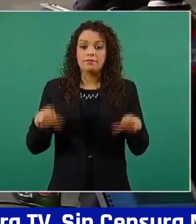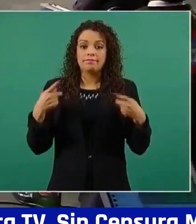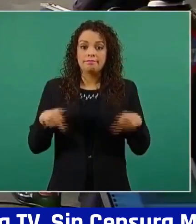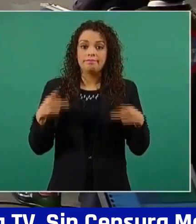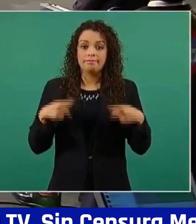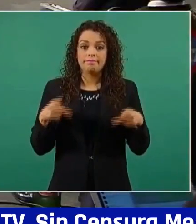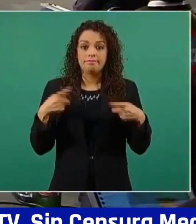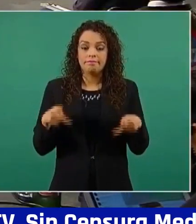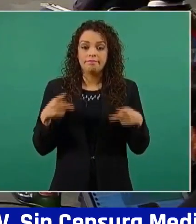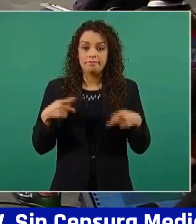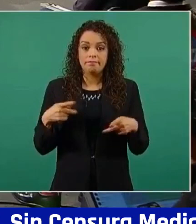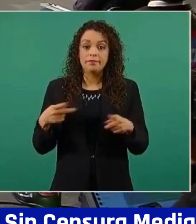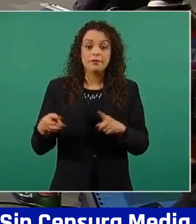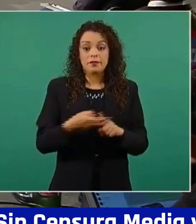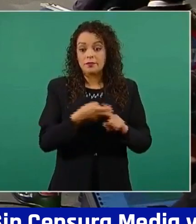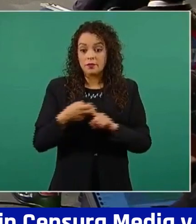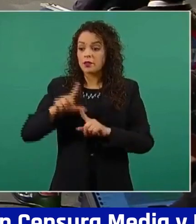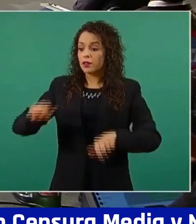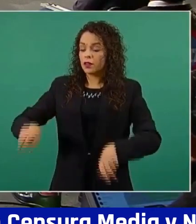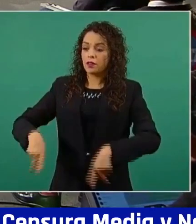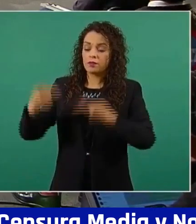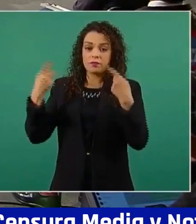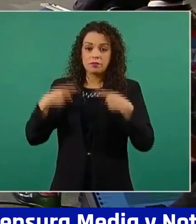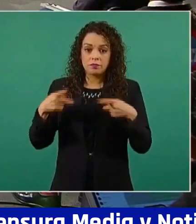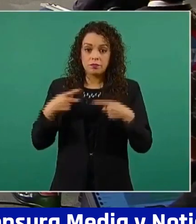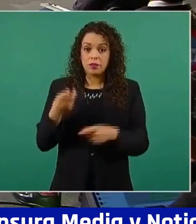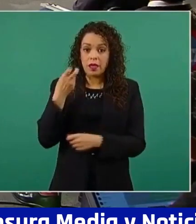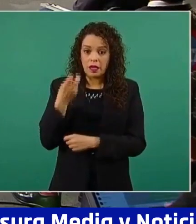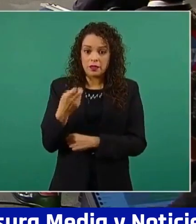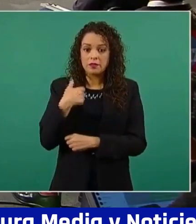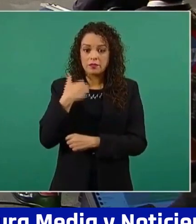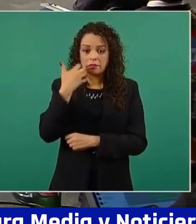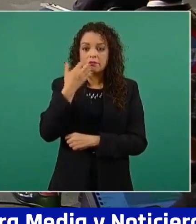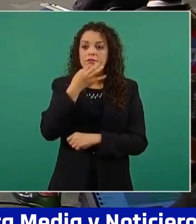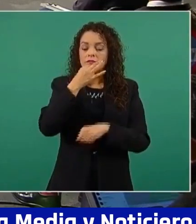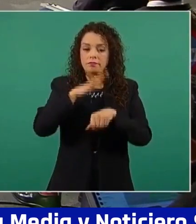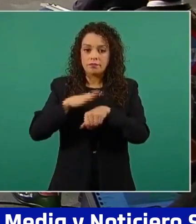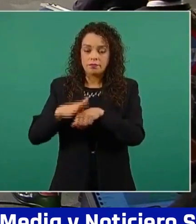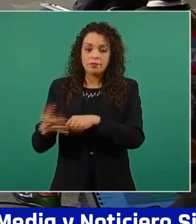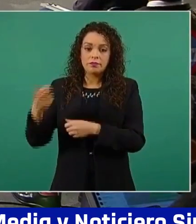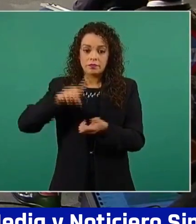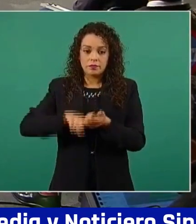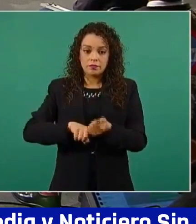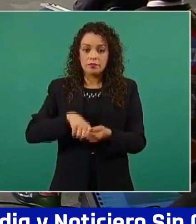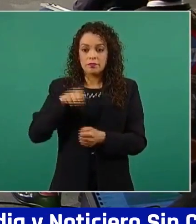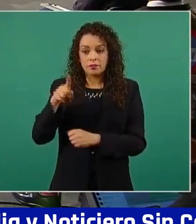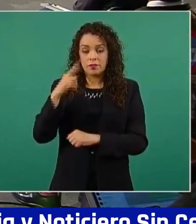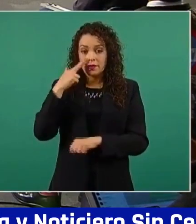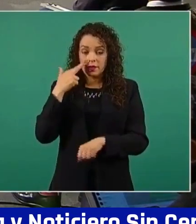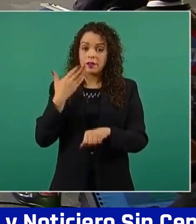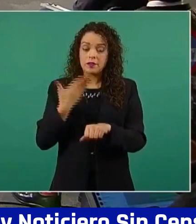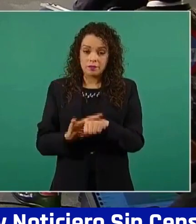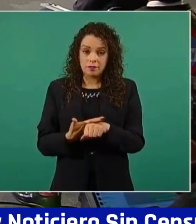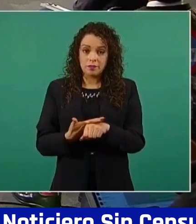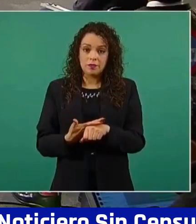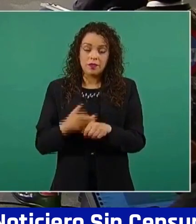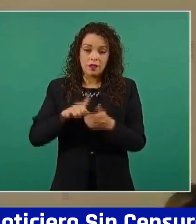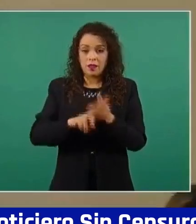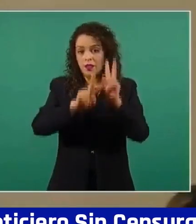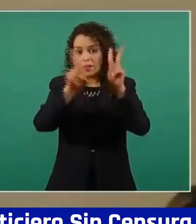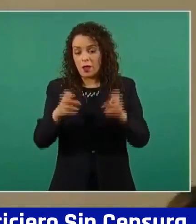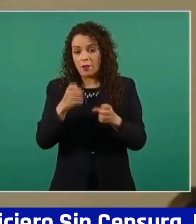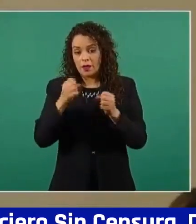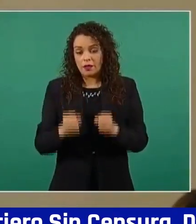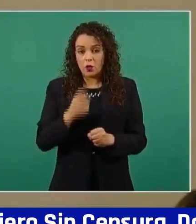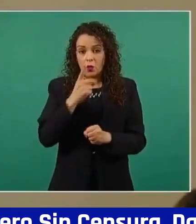Es un asunto sobre el que yo quiero llamar particularmente su atención y de la responsable del área de seguridad. Así como el otro tema que